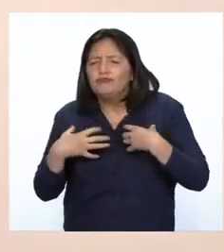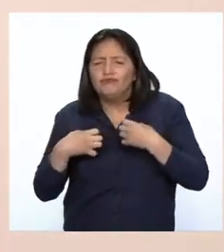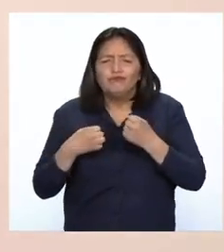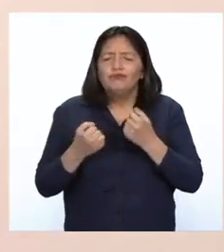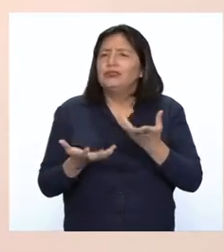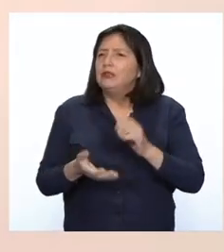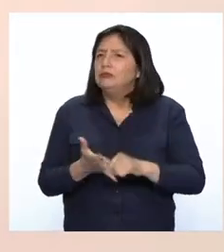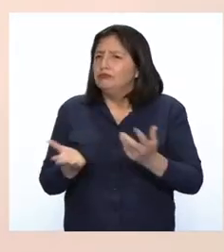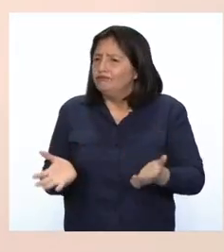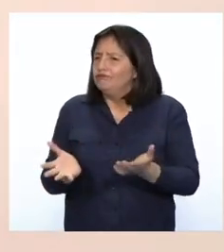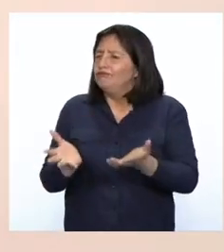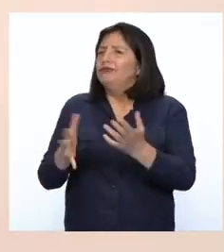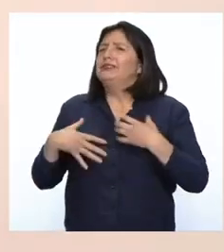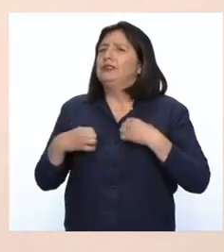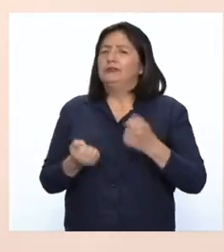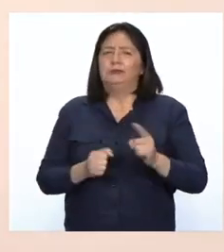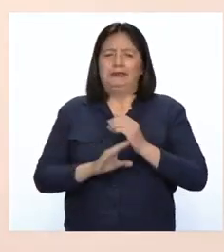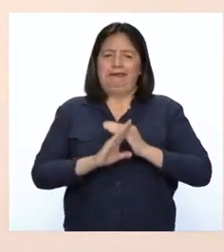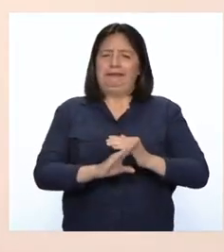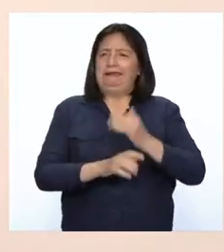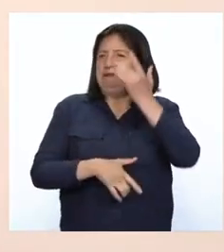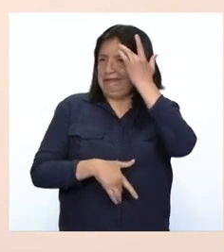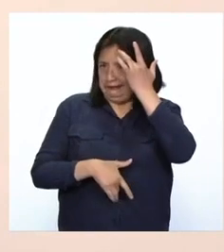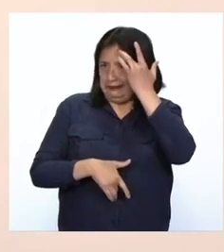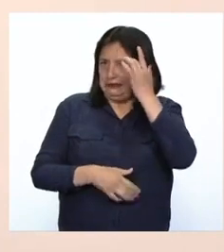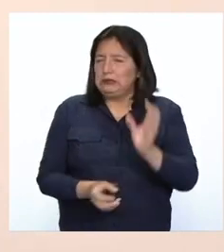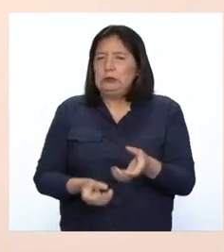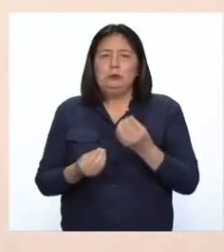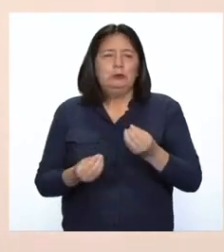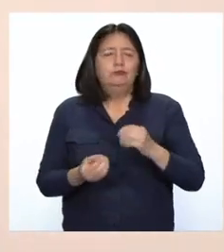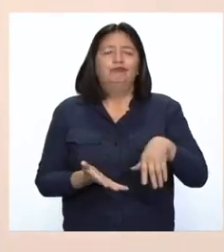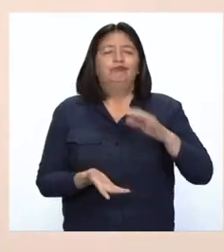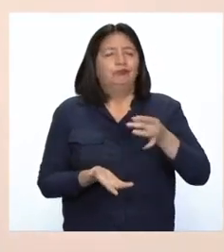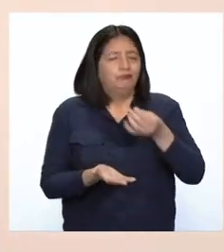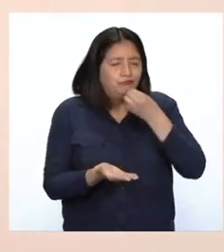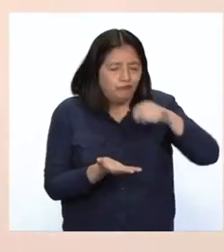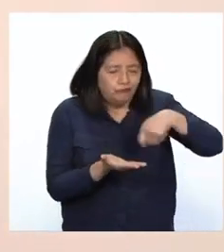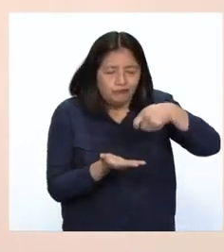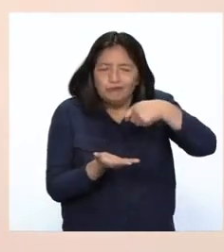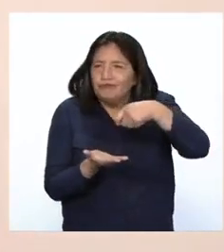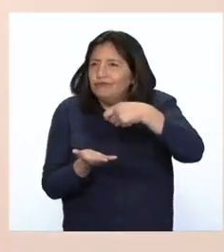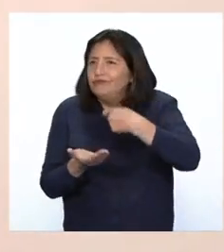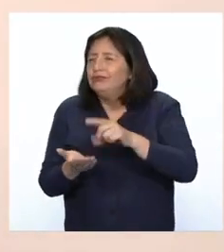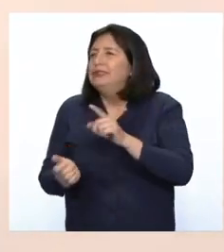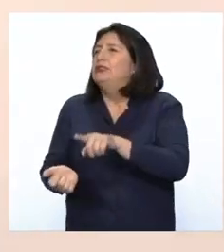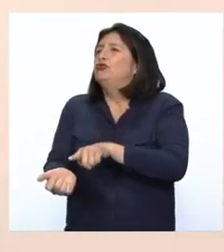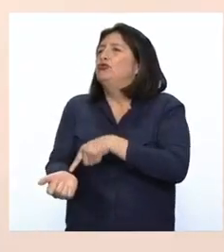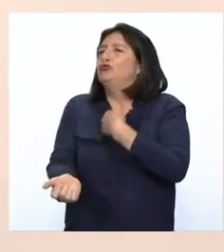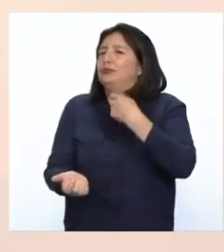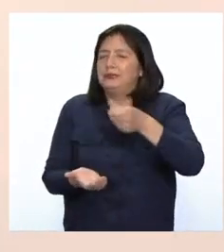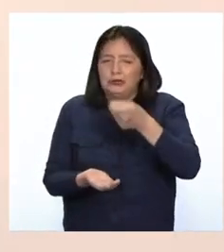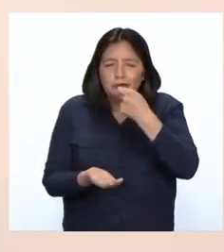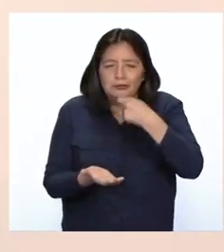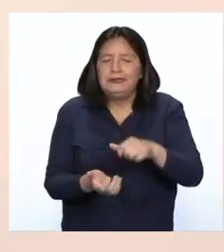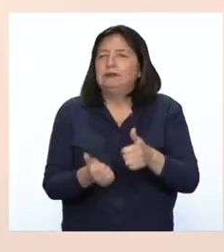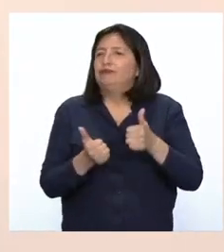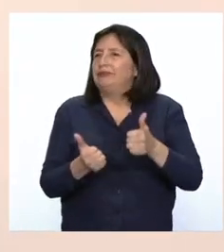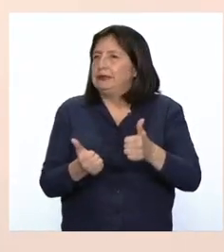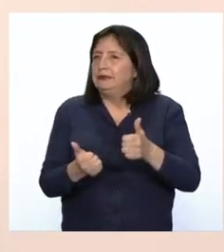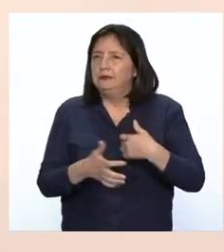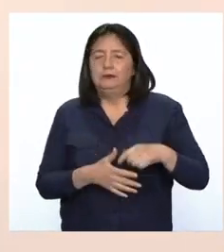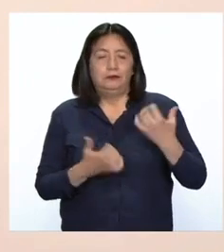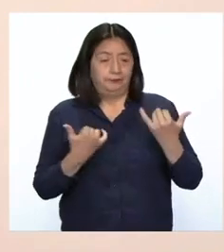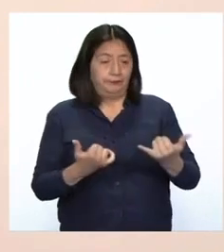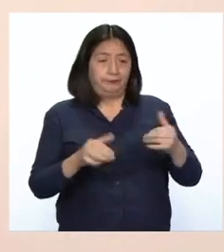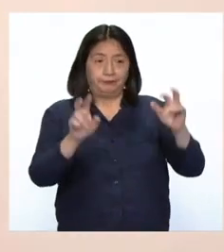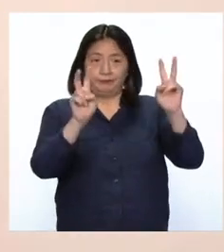Promoviendo así la salud y evitando enfermedades a través de los ricos alimentos y hábitos saludables. El día de hoy vamos